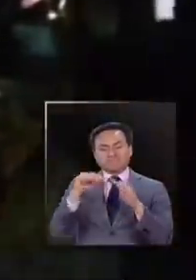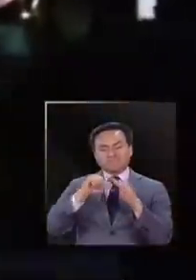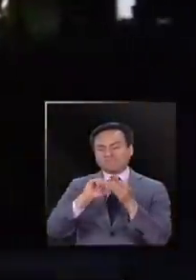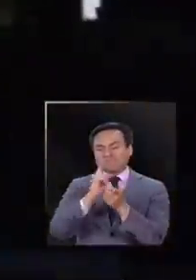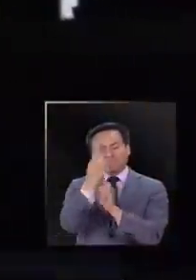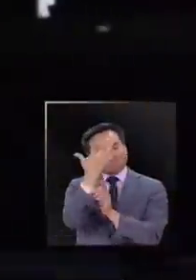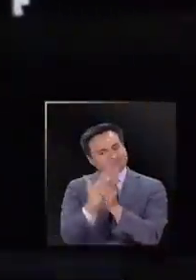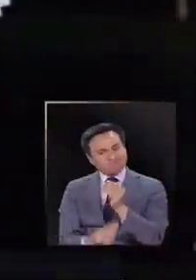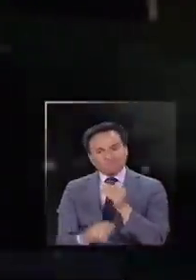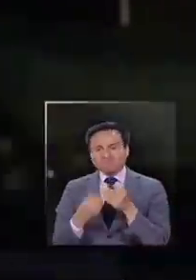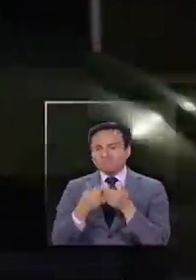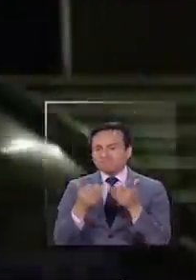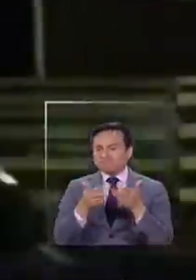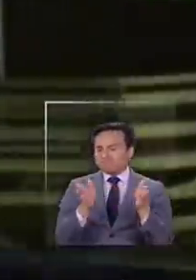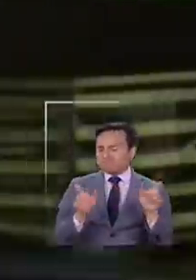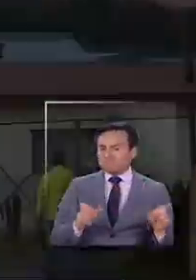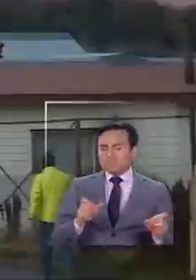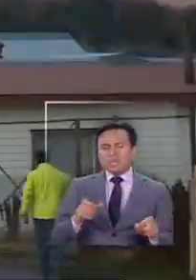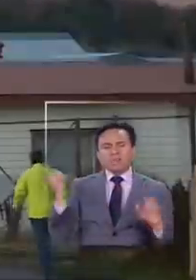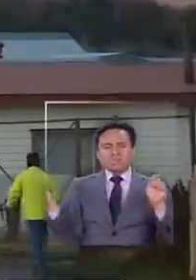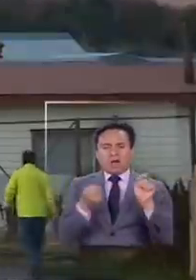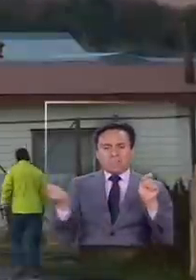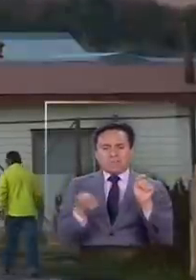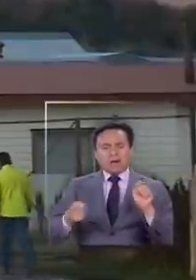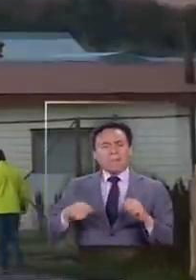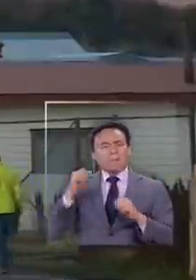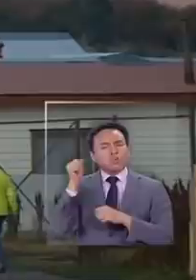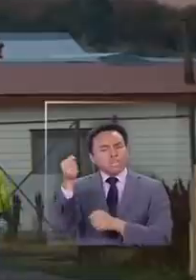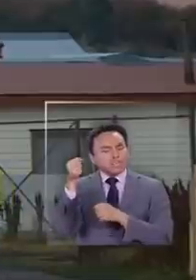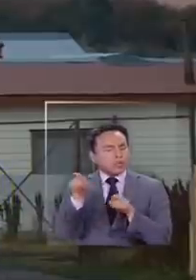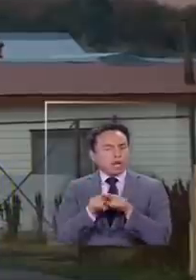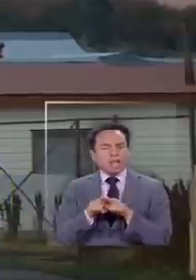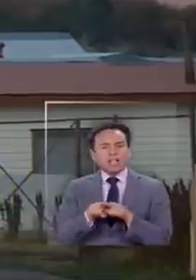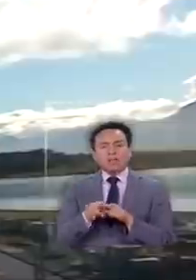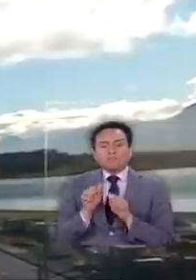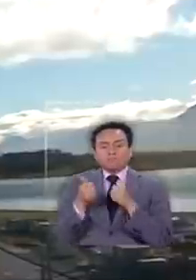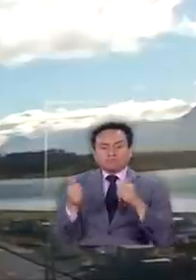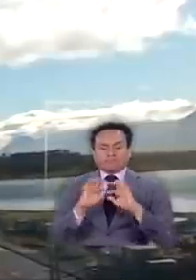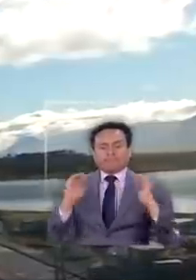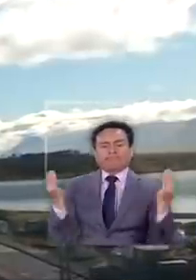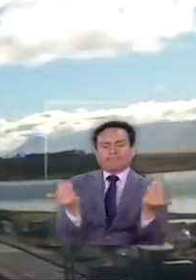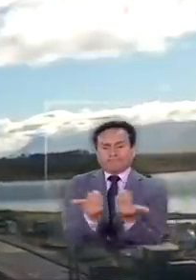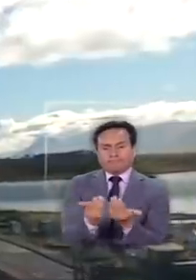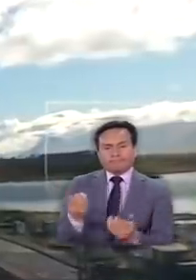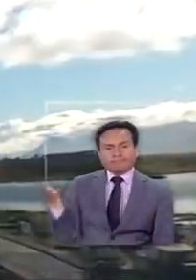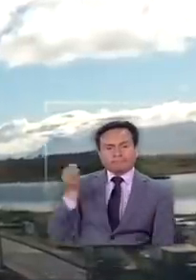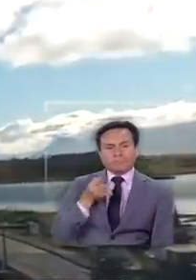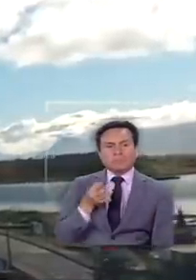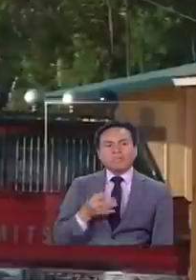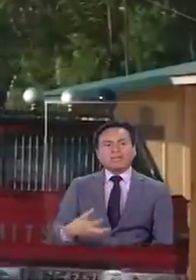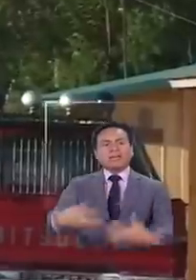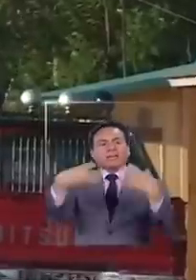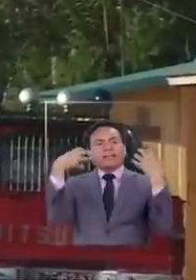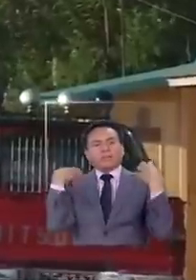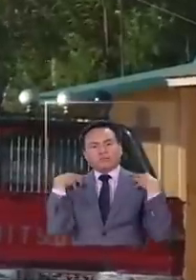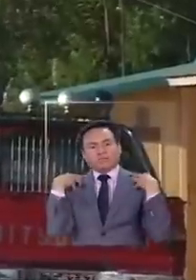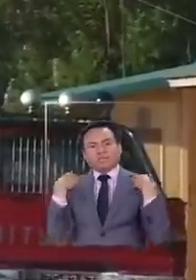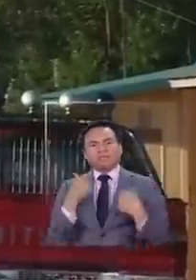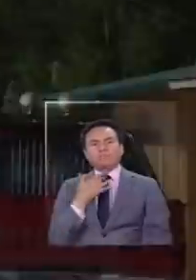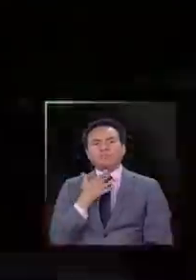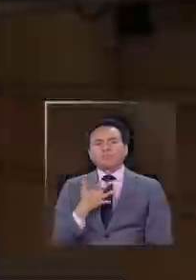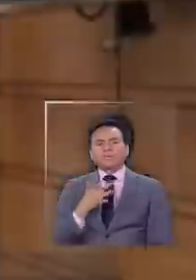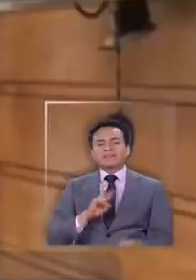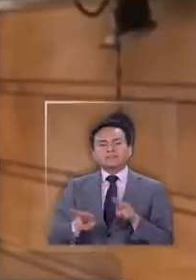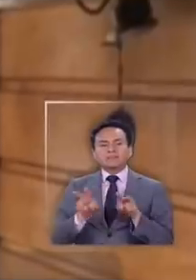Cacerolazos en forma de protesta autoridades anunciaron un cordón sanitario Se diga con responsabilidad por qué